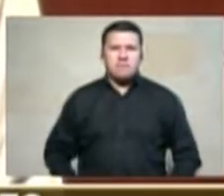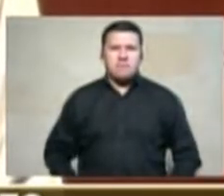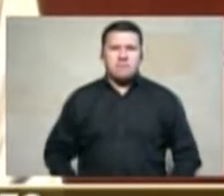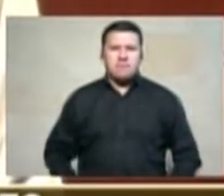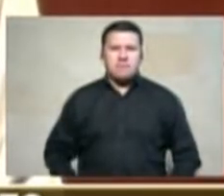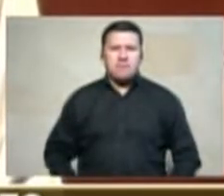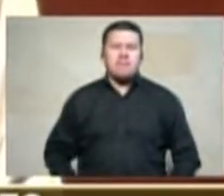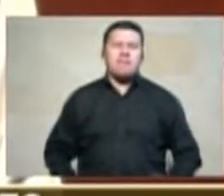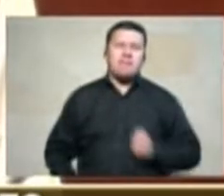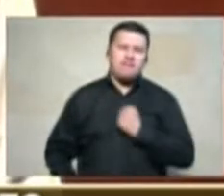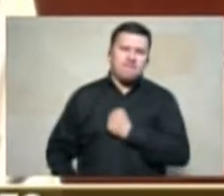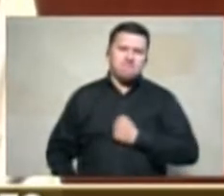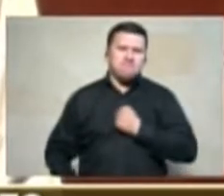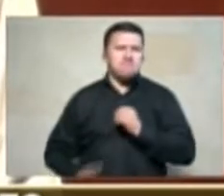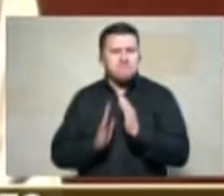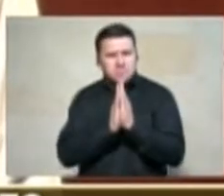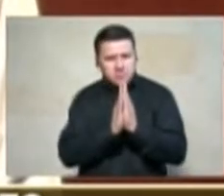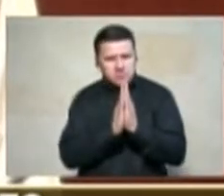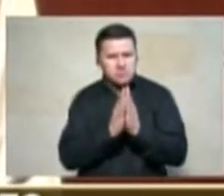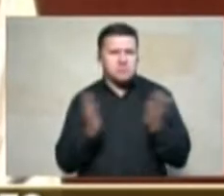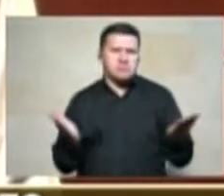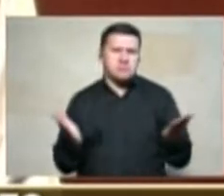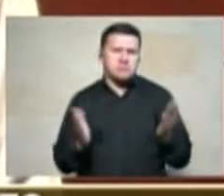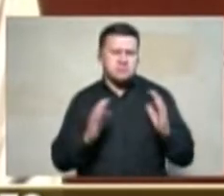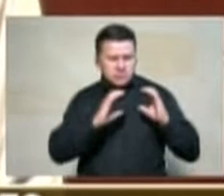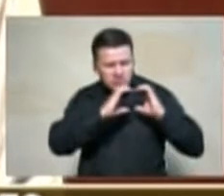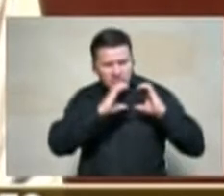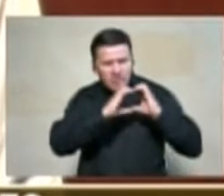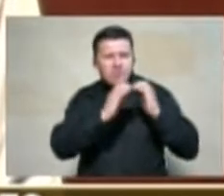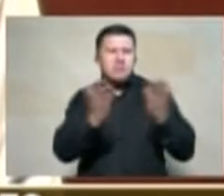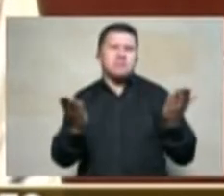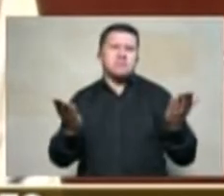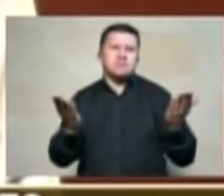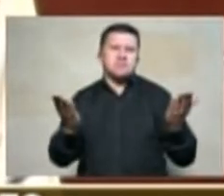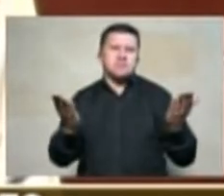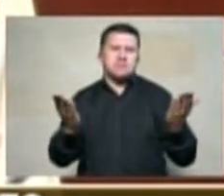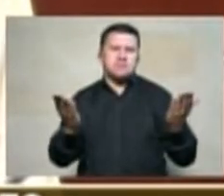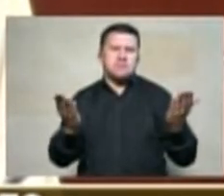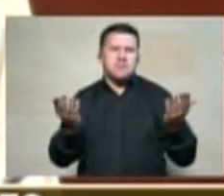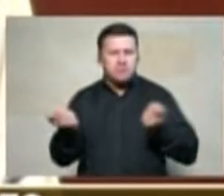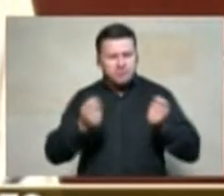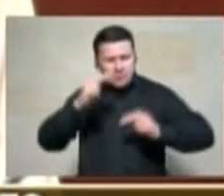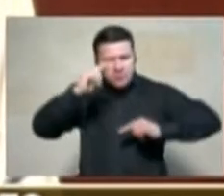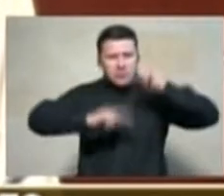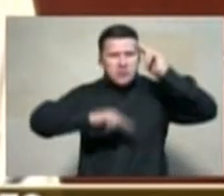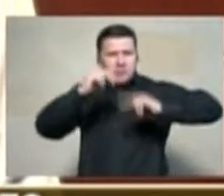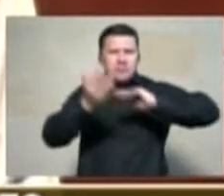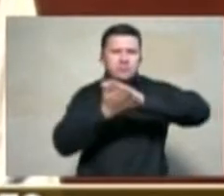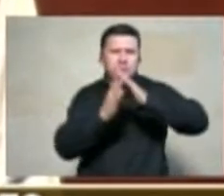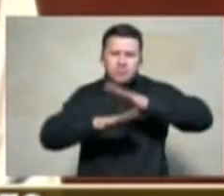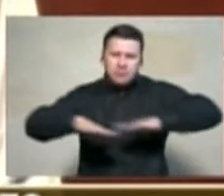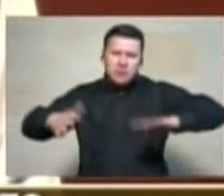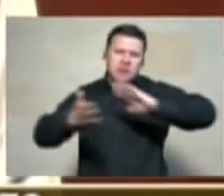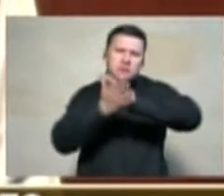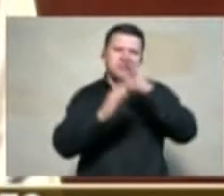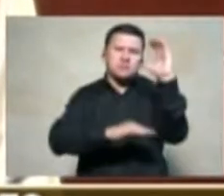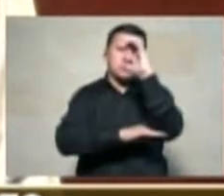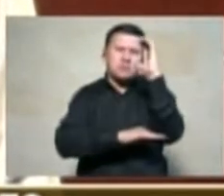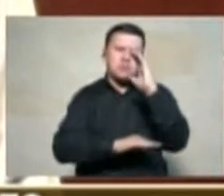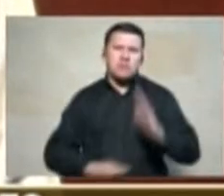por favor ayúdenos de corazón a construir paz en nuestro campo colombiano